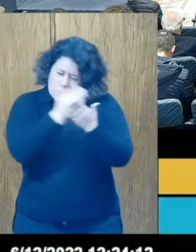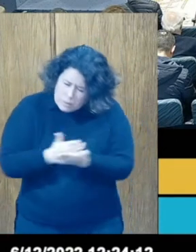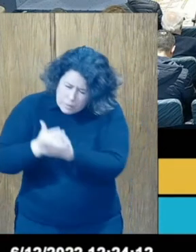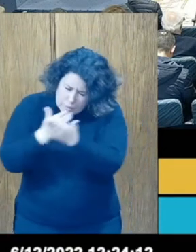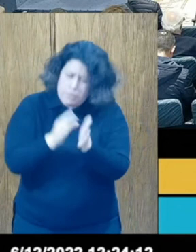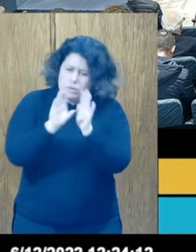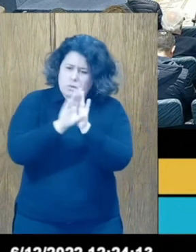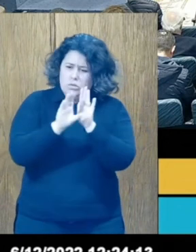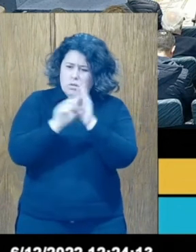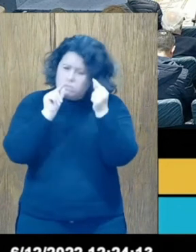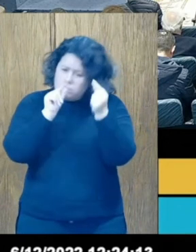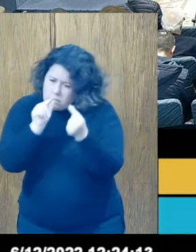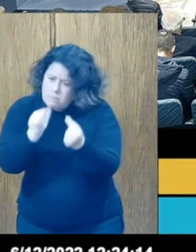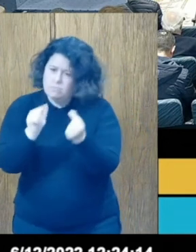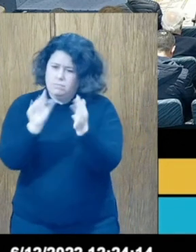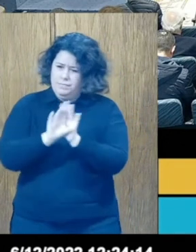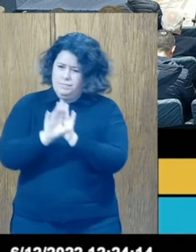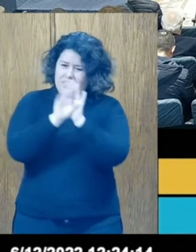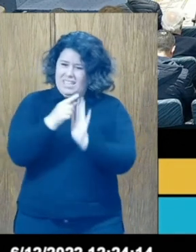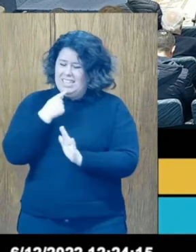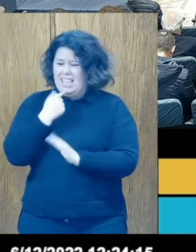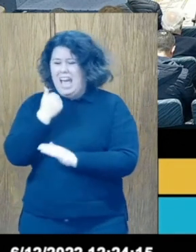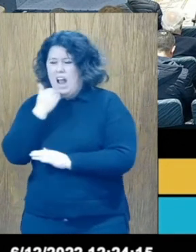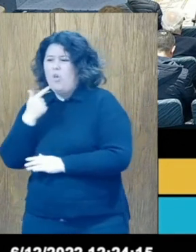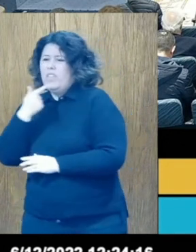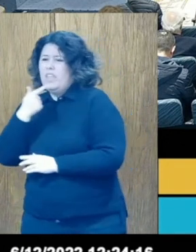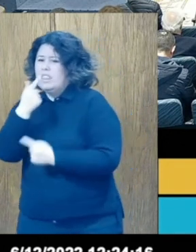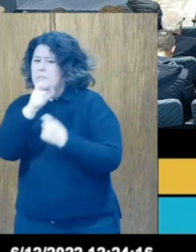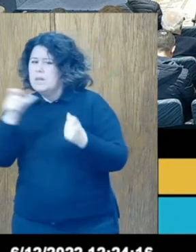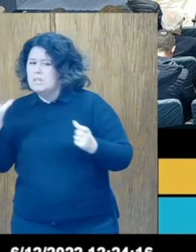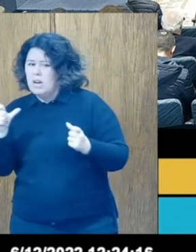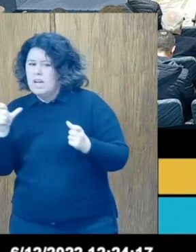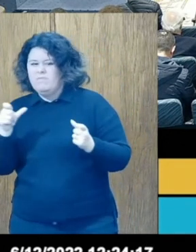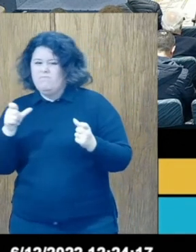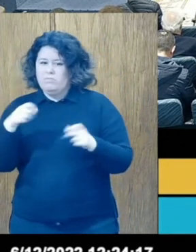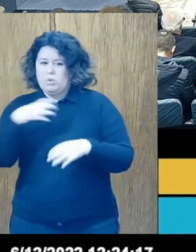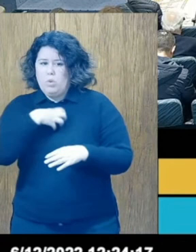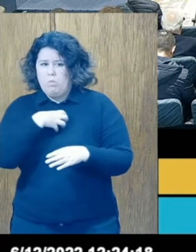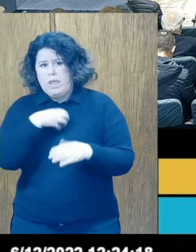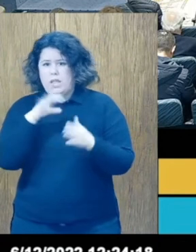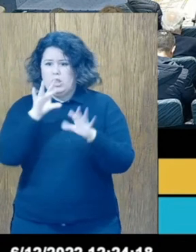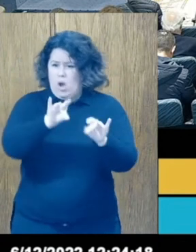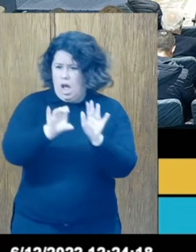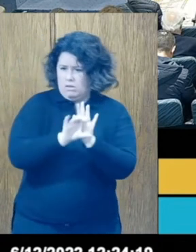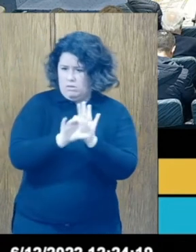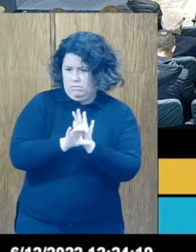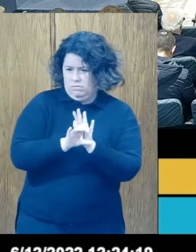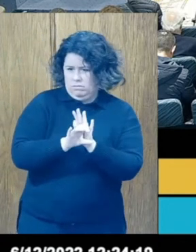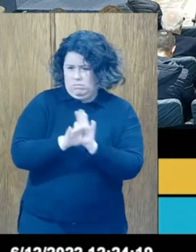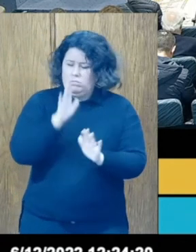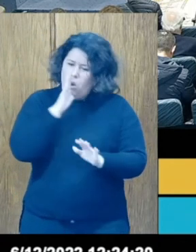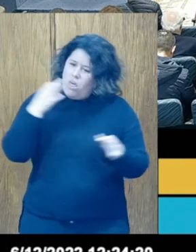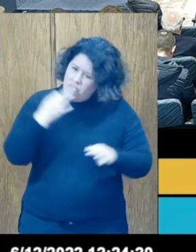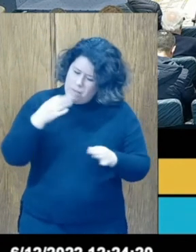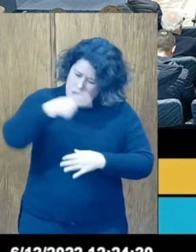Este ruido fariseo interesado que obstaculiza estos debates no debe ser óbice para dotar a nuestro territorio de los